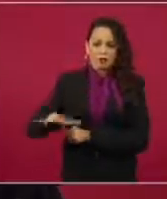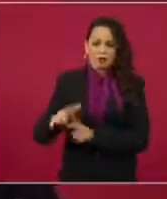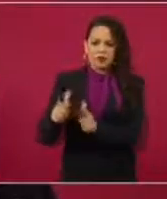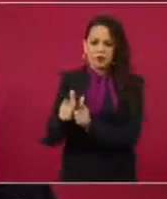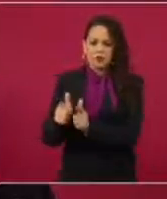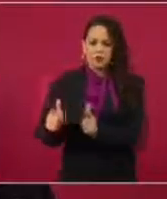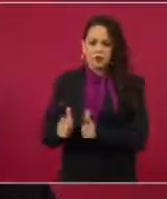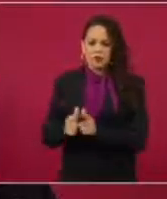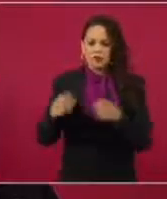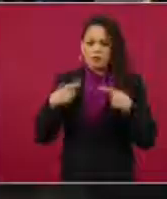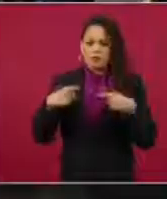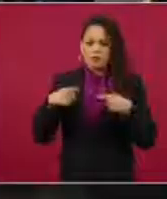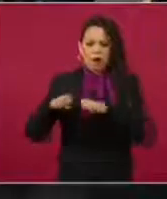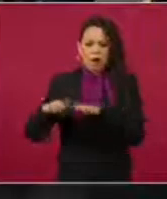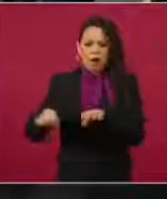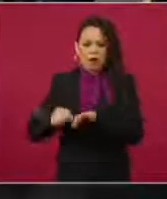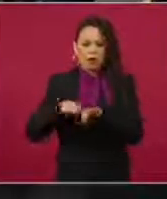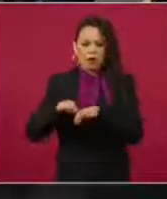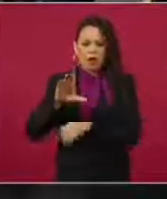González.